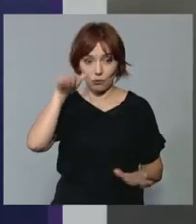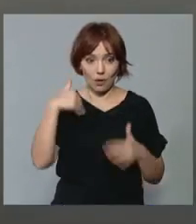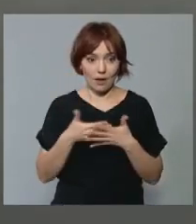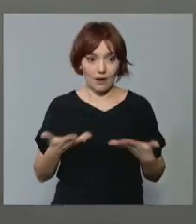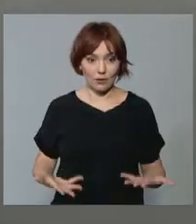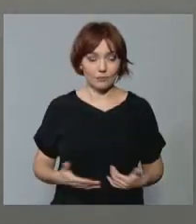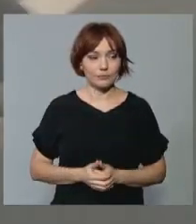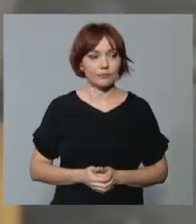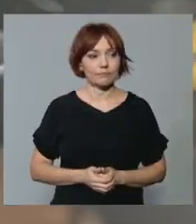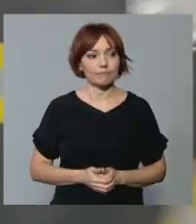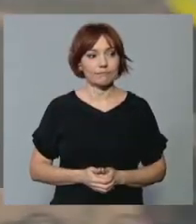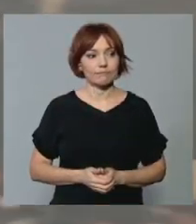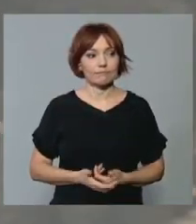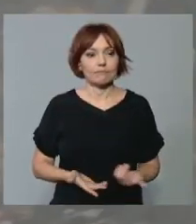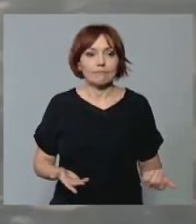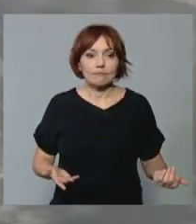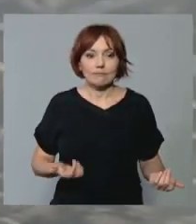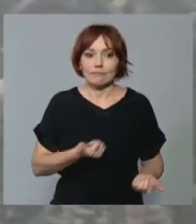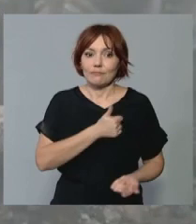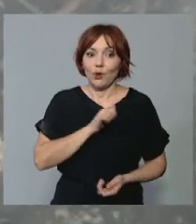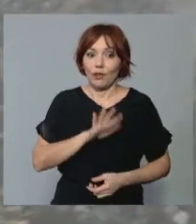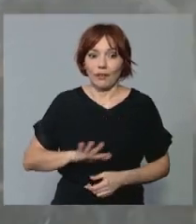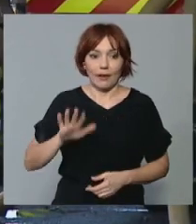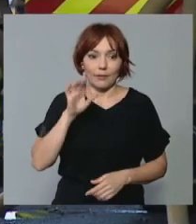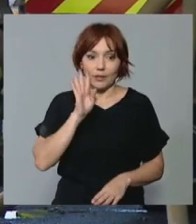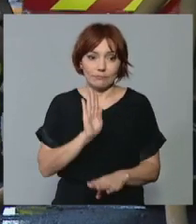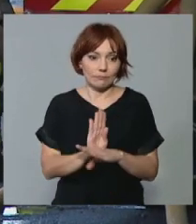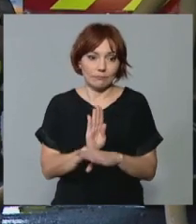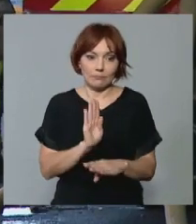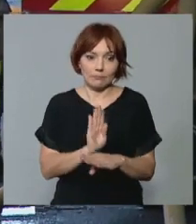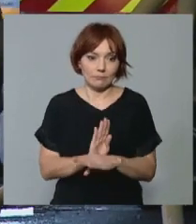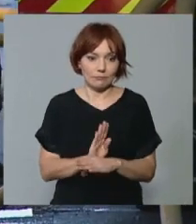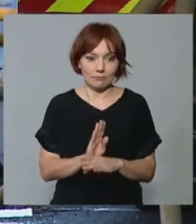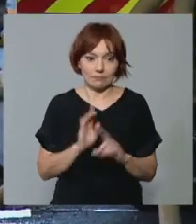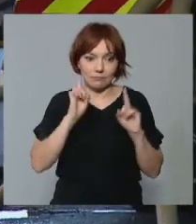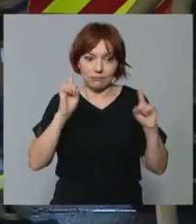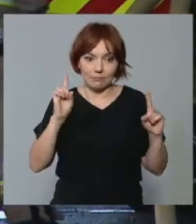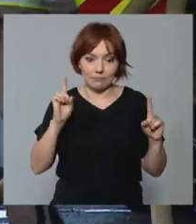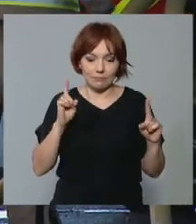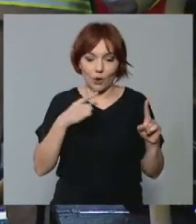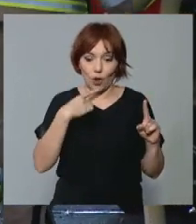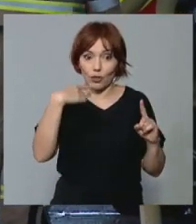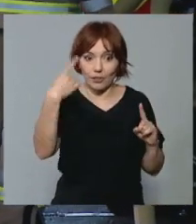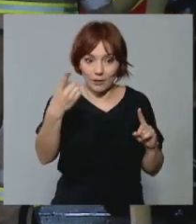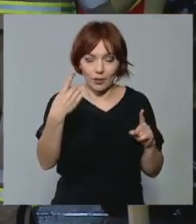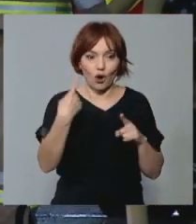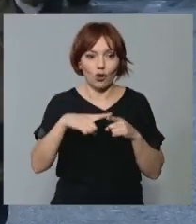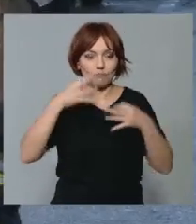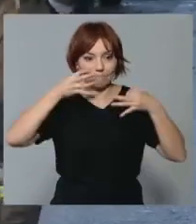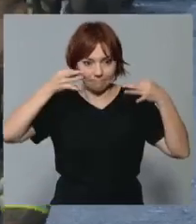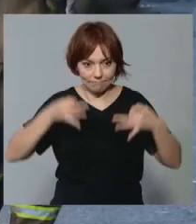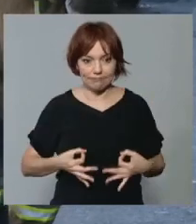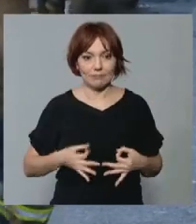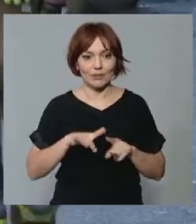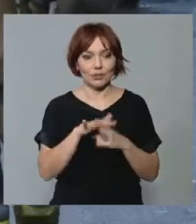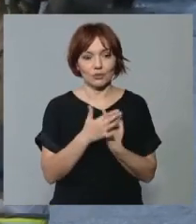La Policía Nacional tiene que ser muy cauta en este sentido. Nosotros nos basamos en hechos concretos, somos conscientes de